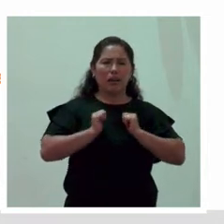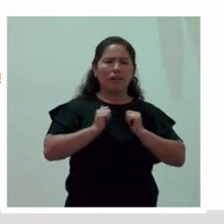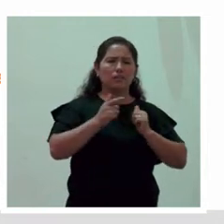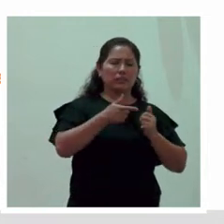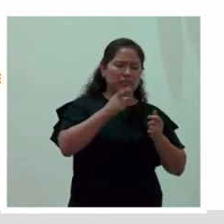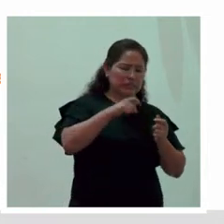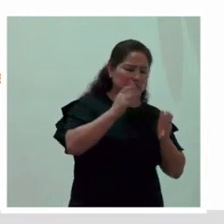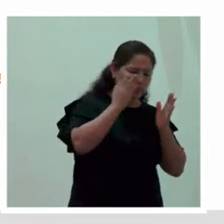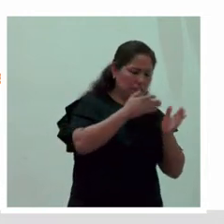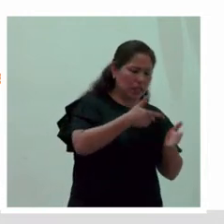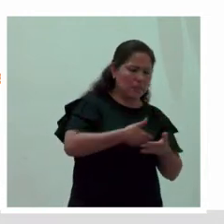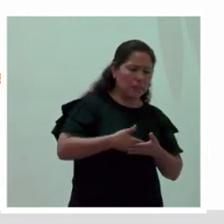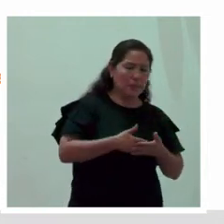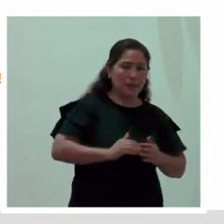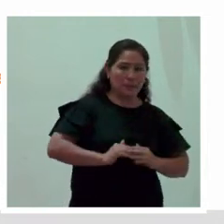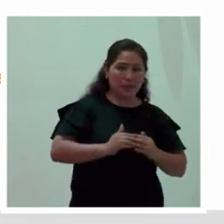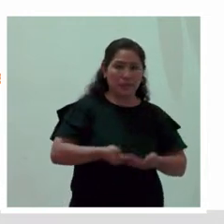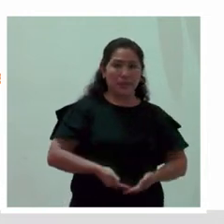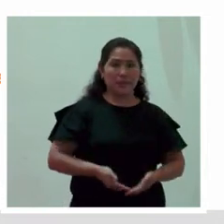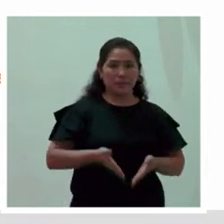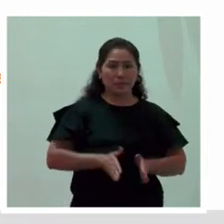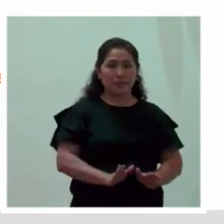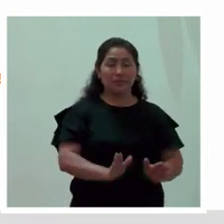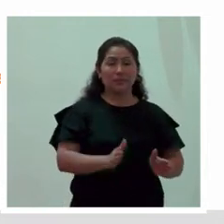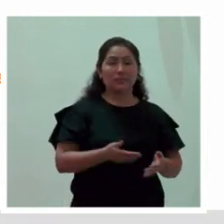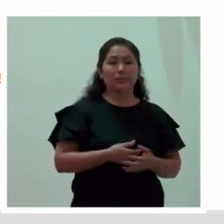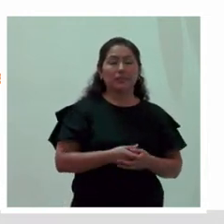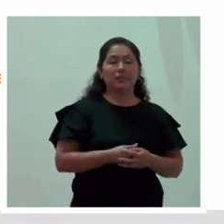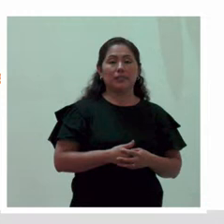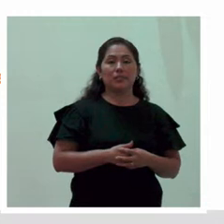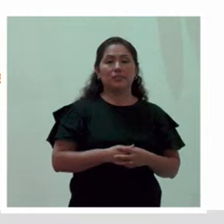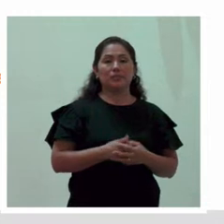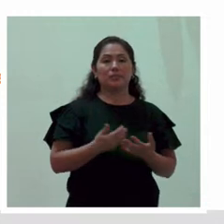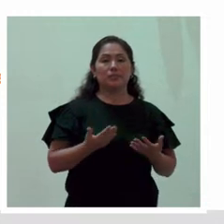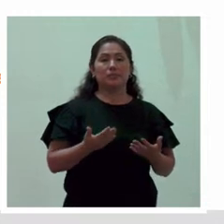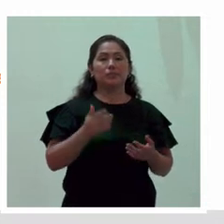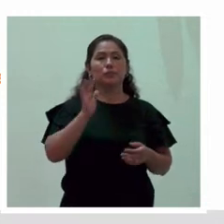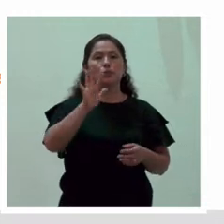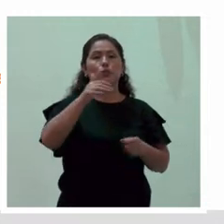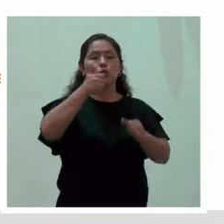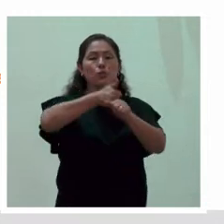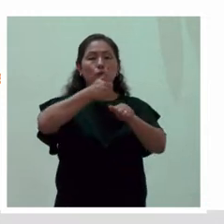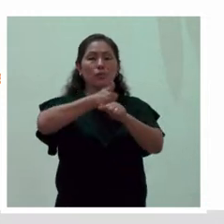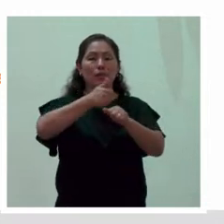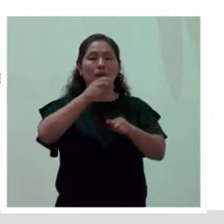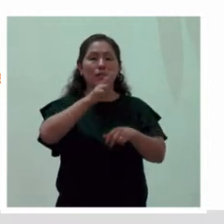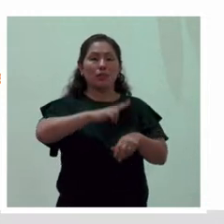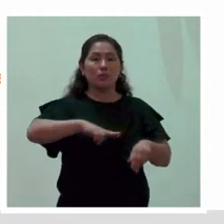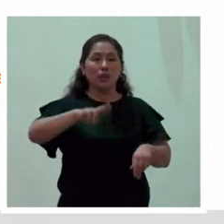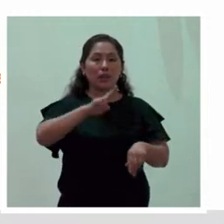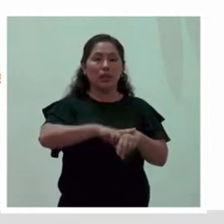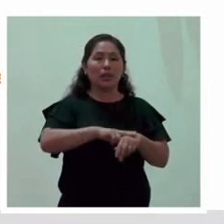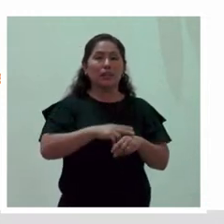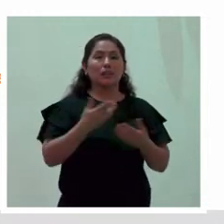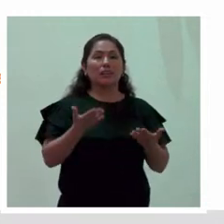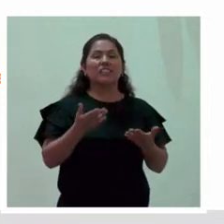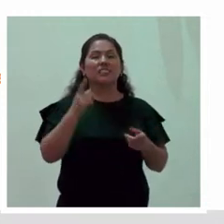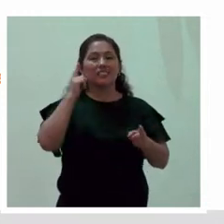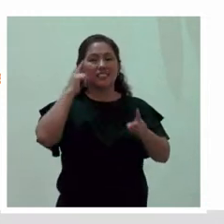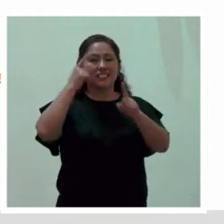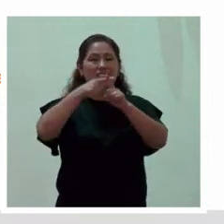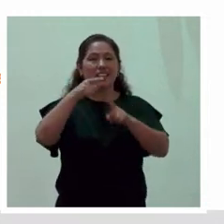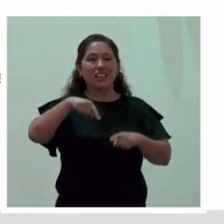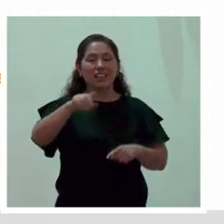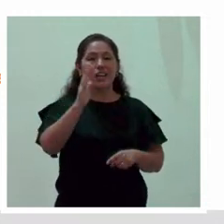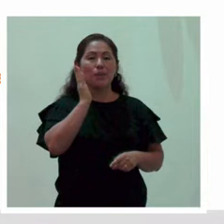maternidad. El descanso por maternidad, por su propia naturaleza, está destinado a aquellas